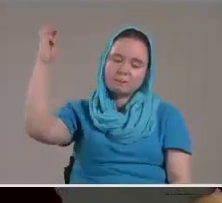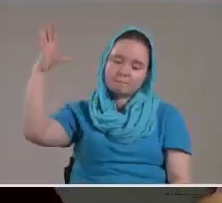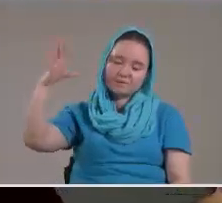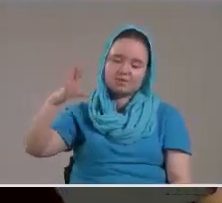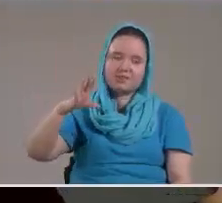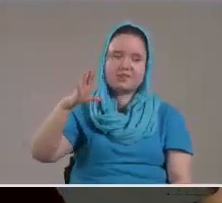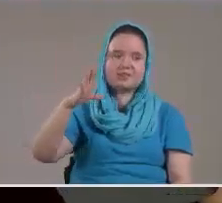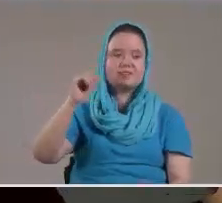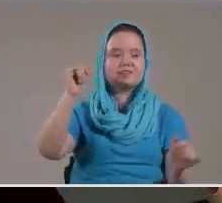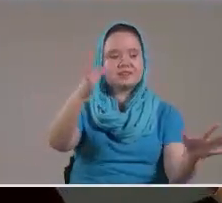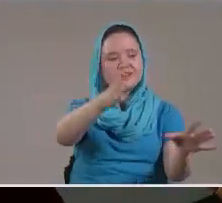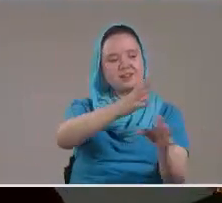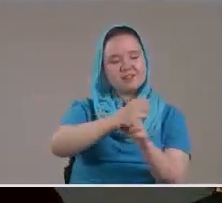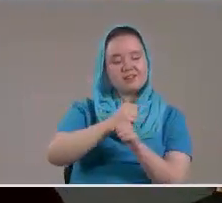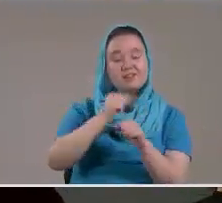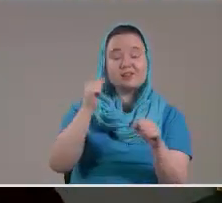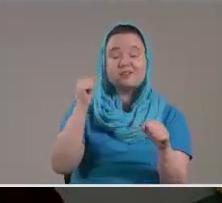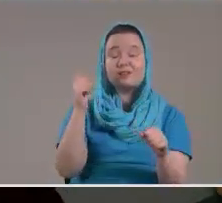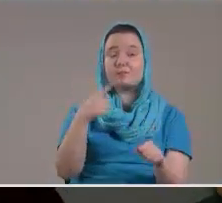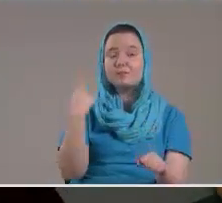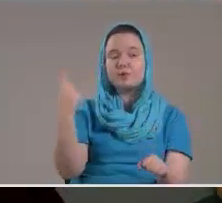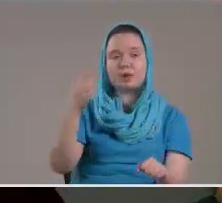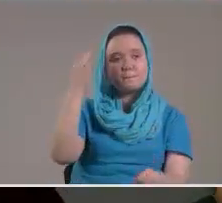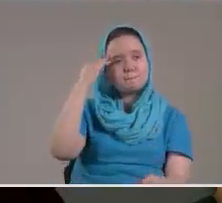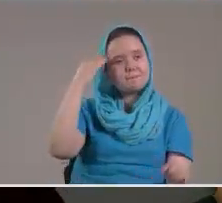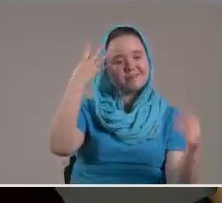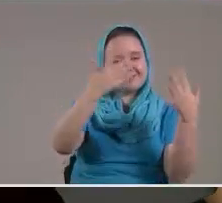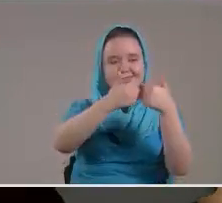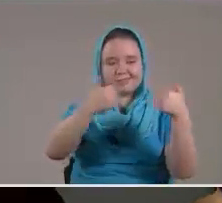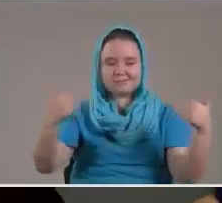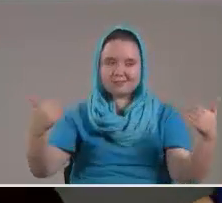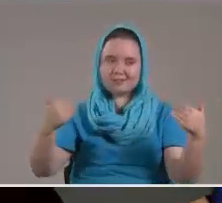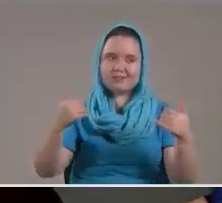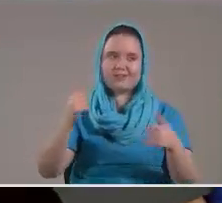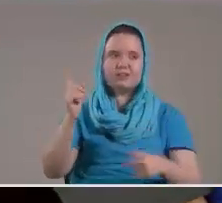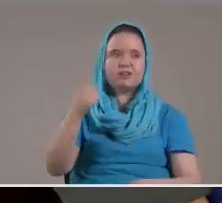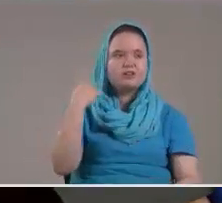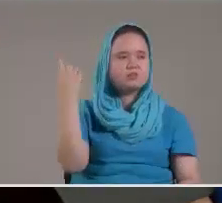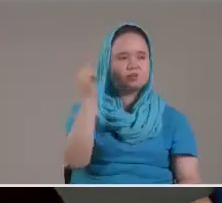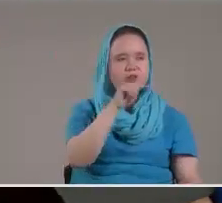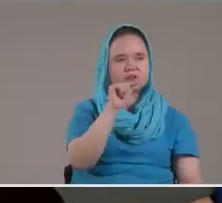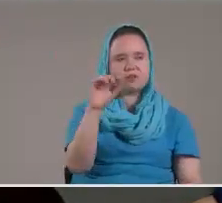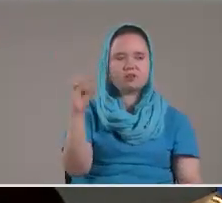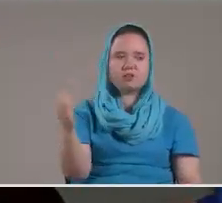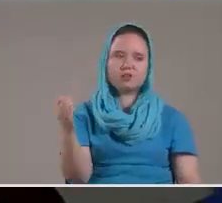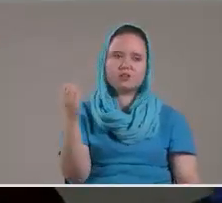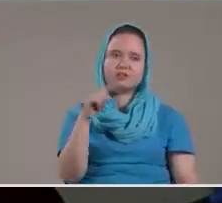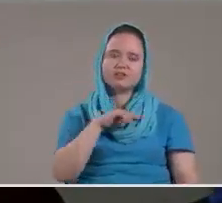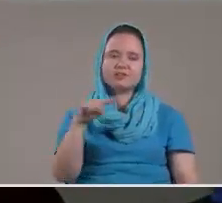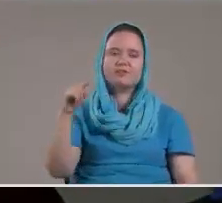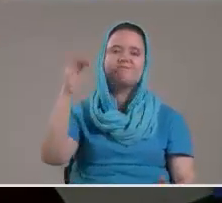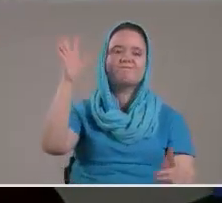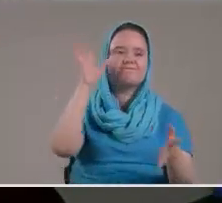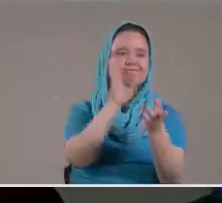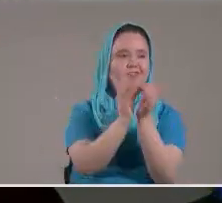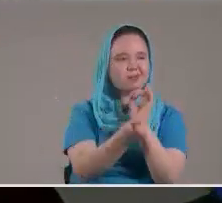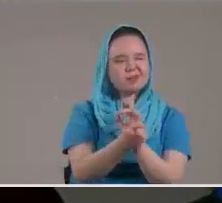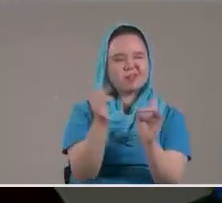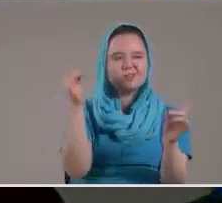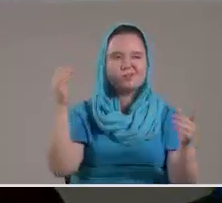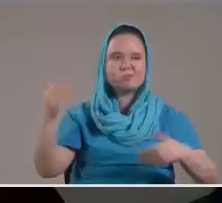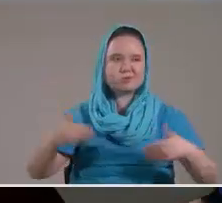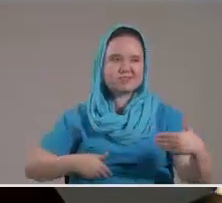Bendíceles Quita toda Mente Dividida Señor Todo aquello Que les esté Trastornando